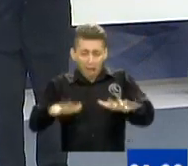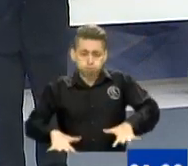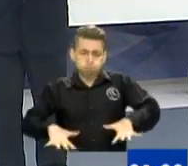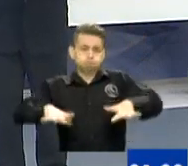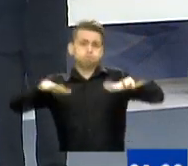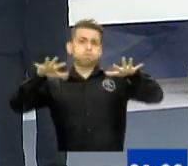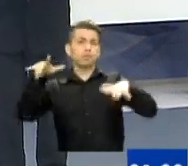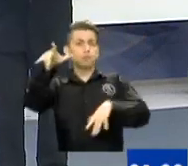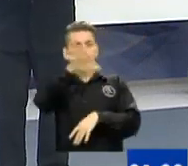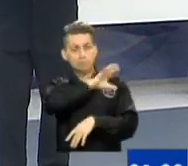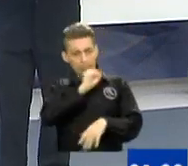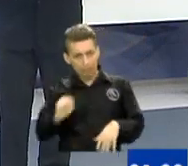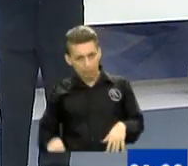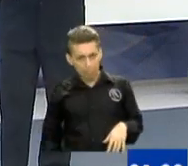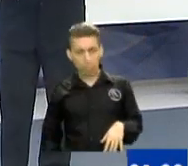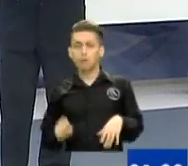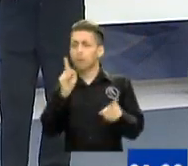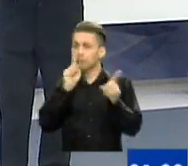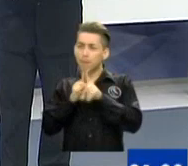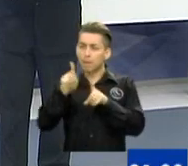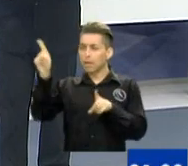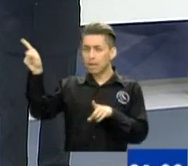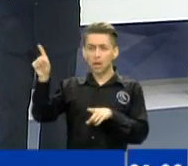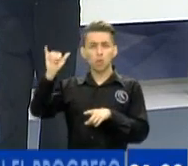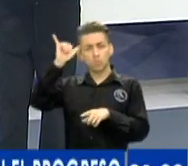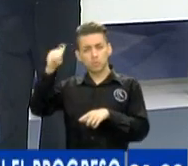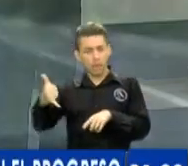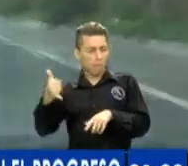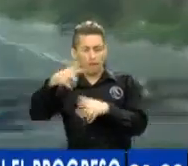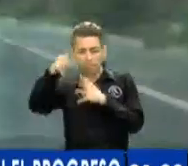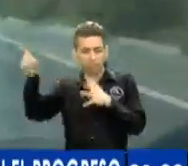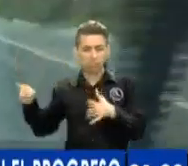el área de Oriente también hizo estragos en el progreso.